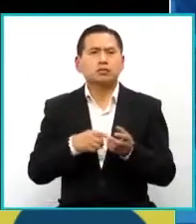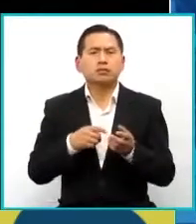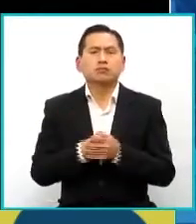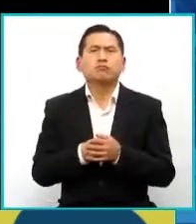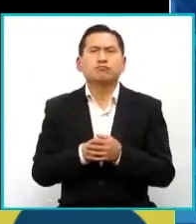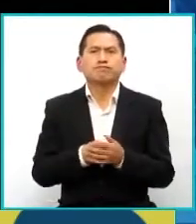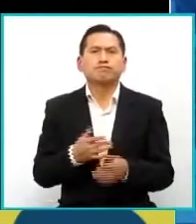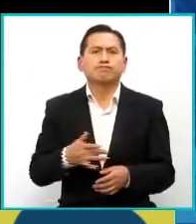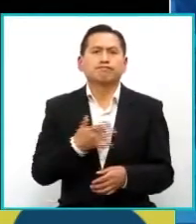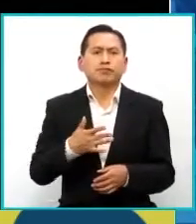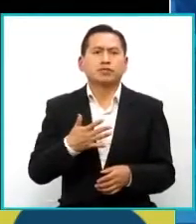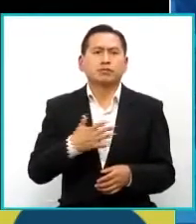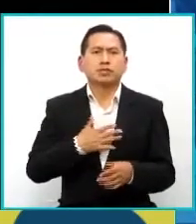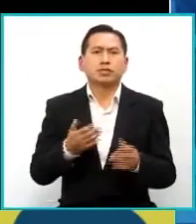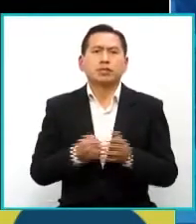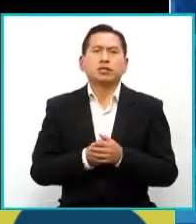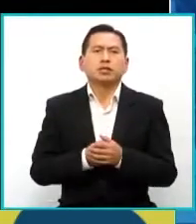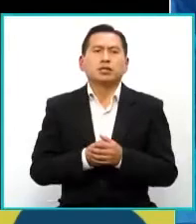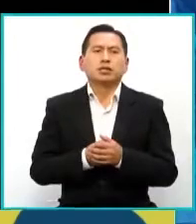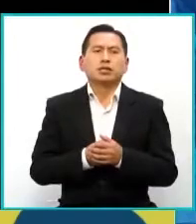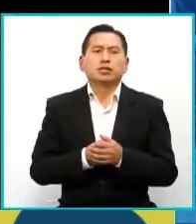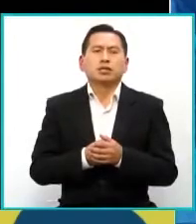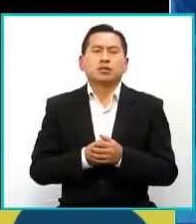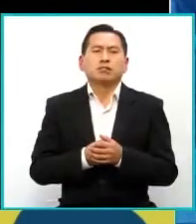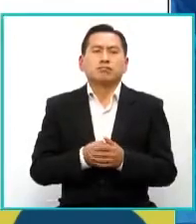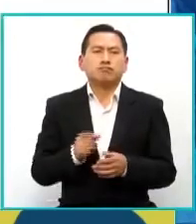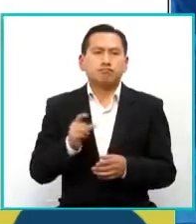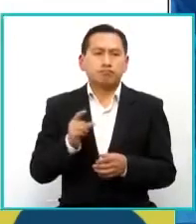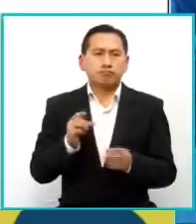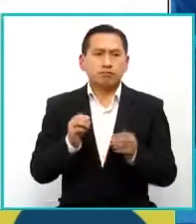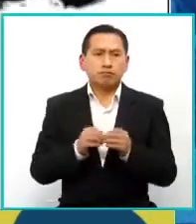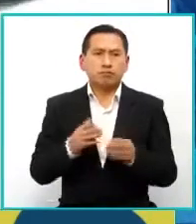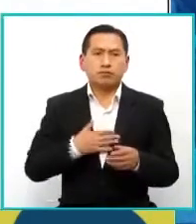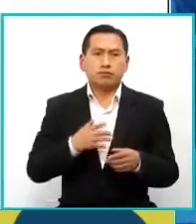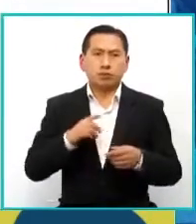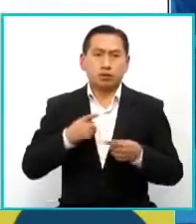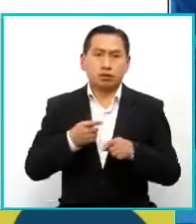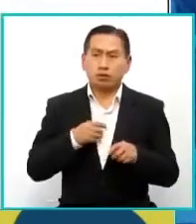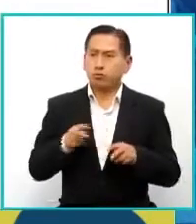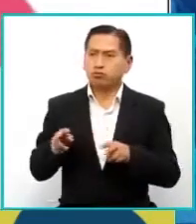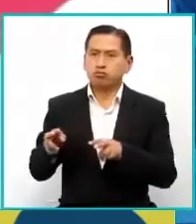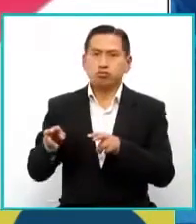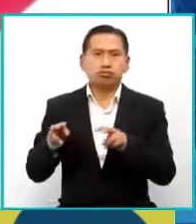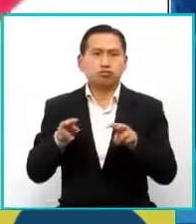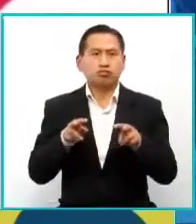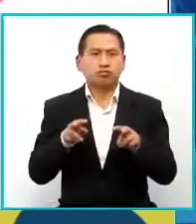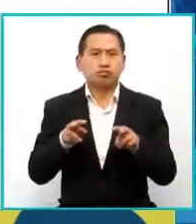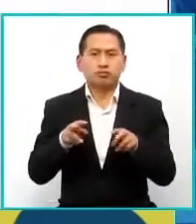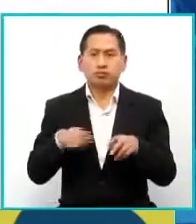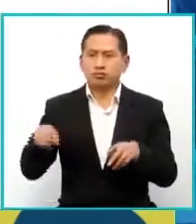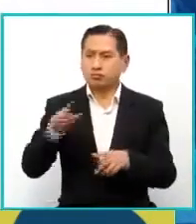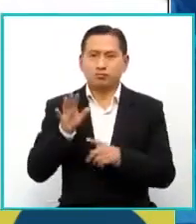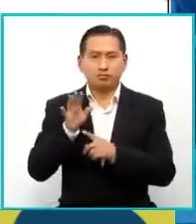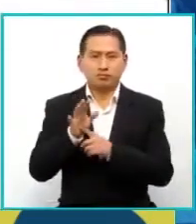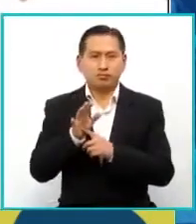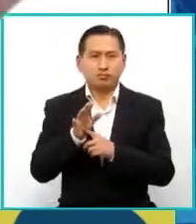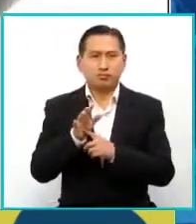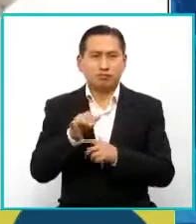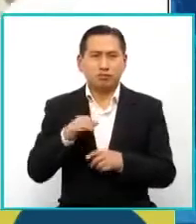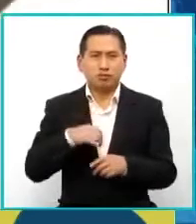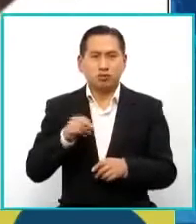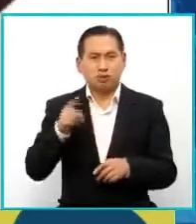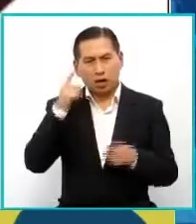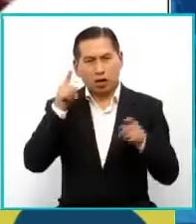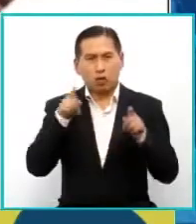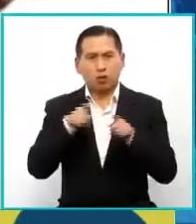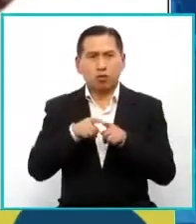un poco de dolor al ver en las imágenes, porque no estoy tan de